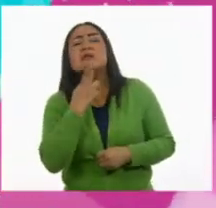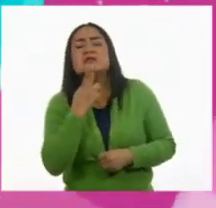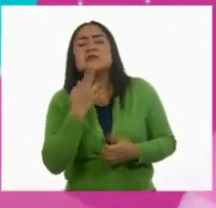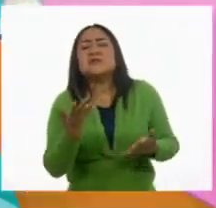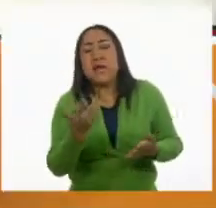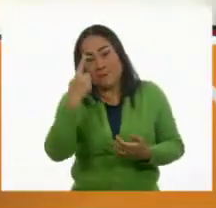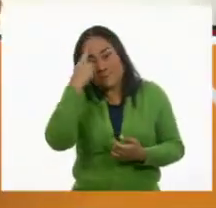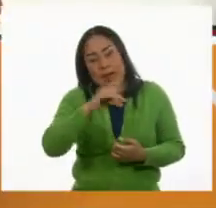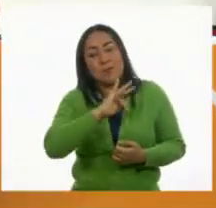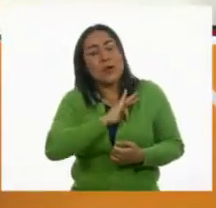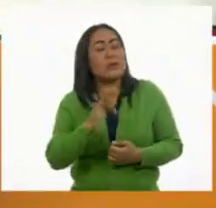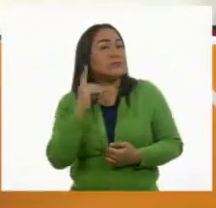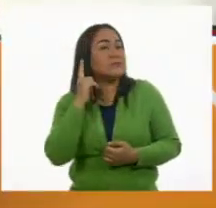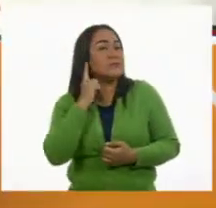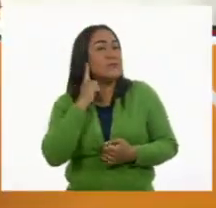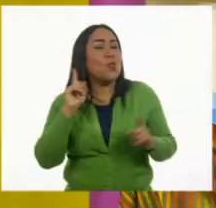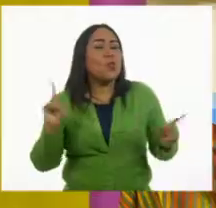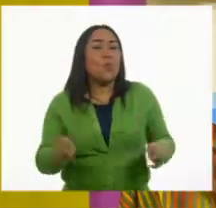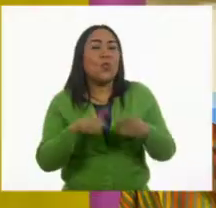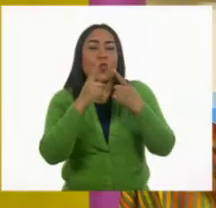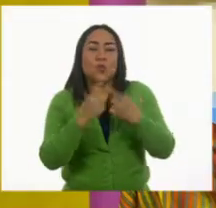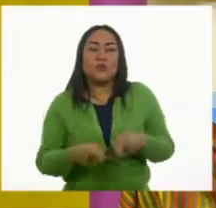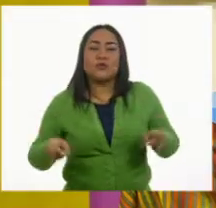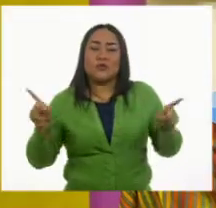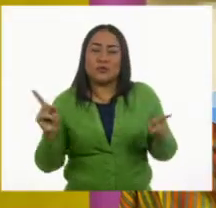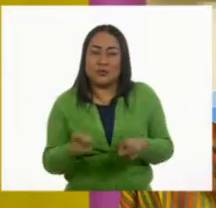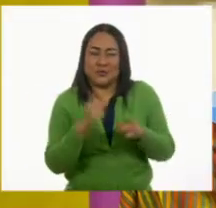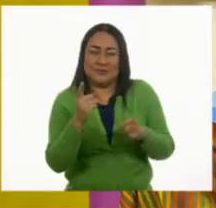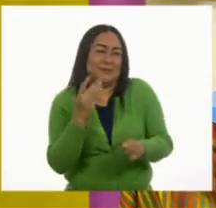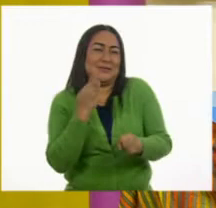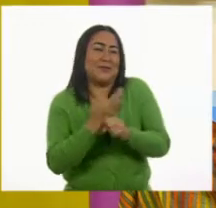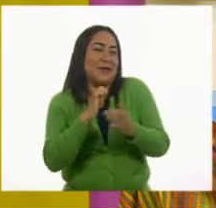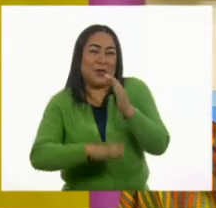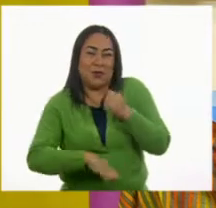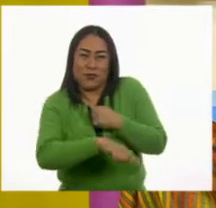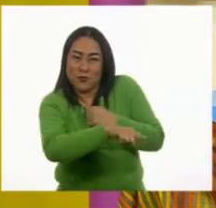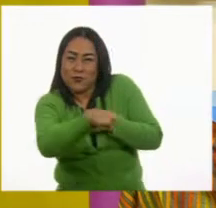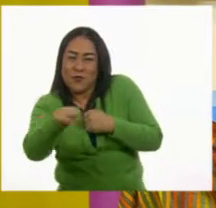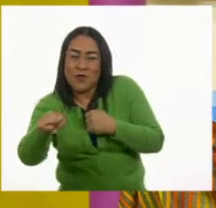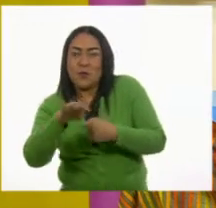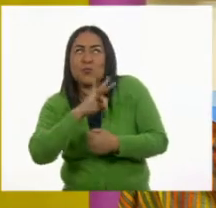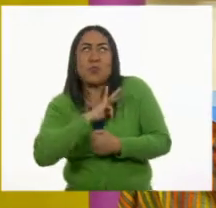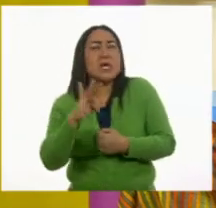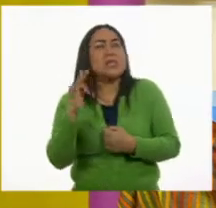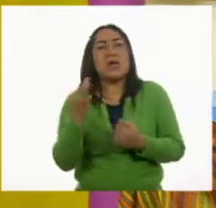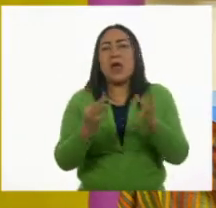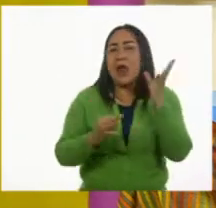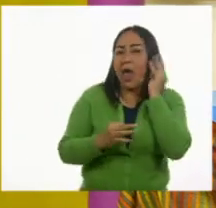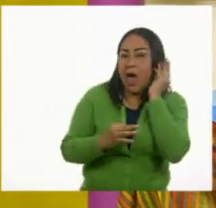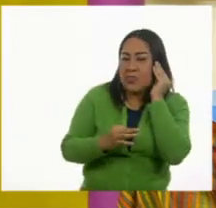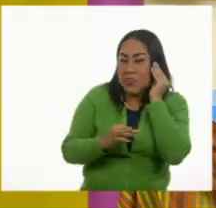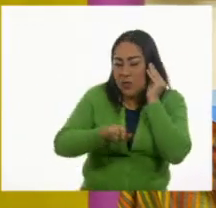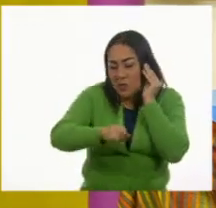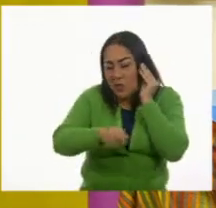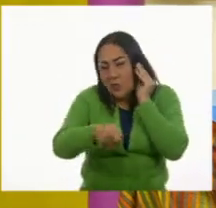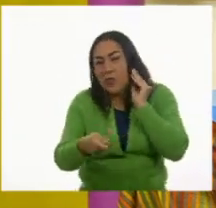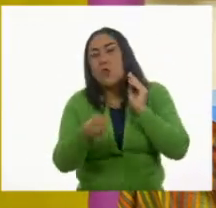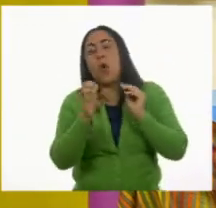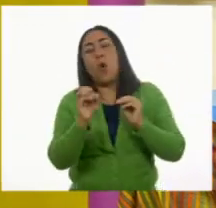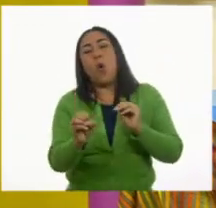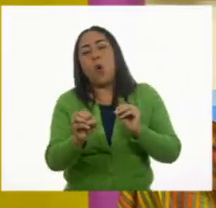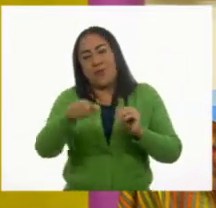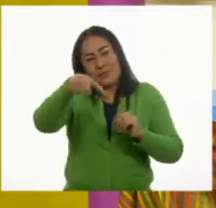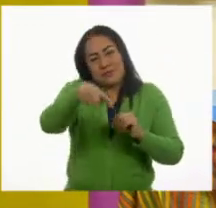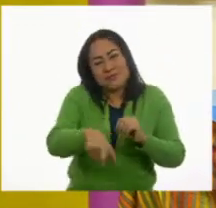reproducir música. Así como ustedes, ahorita pueden reproducir música en un radio, en una grabadora o